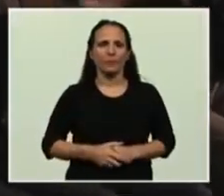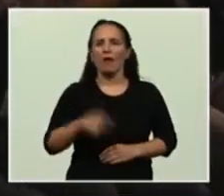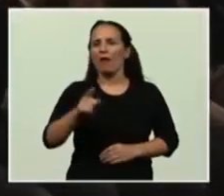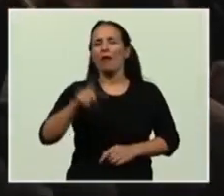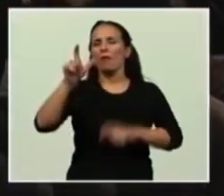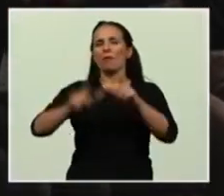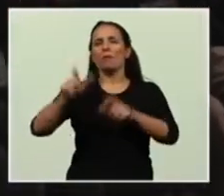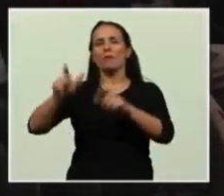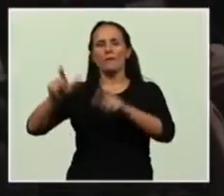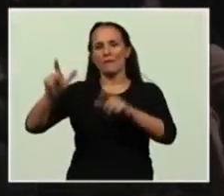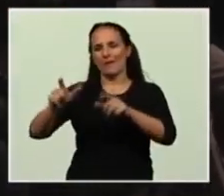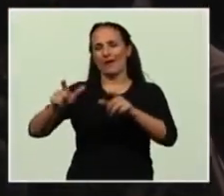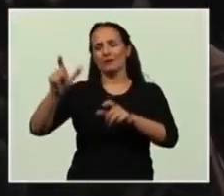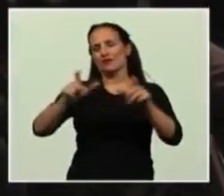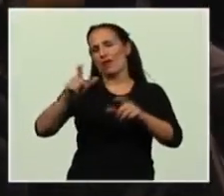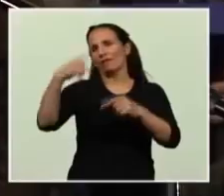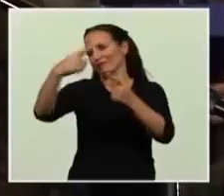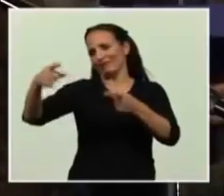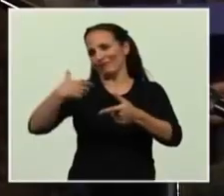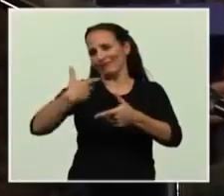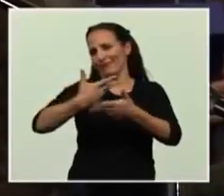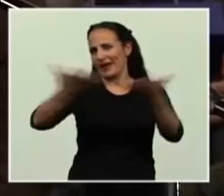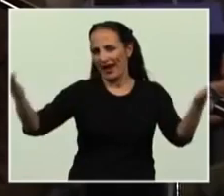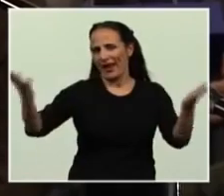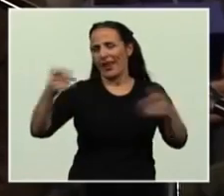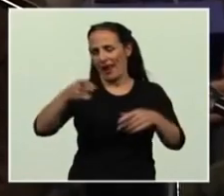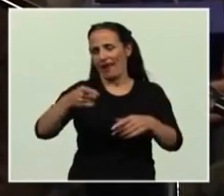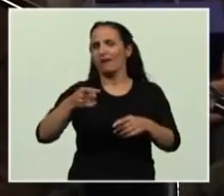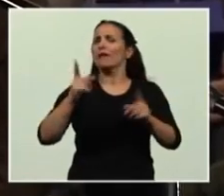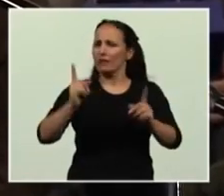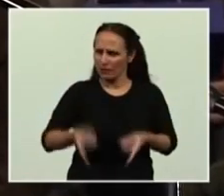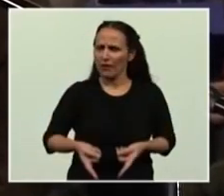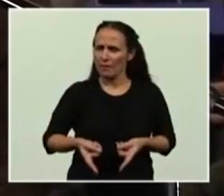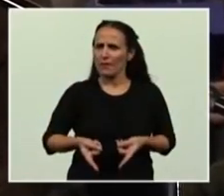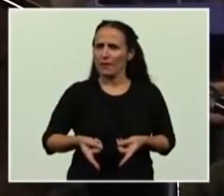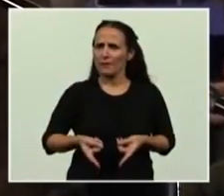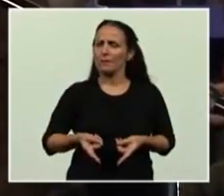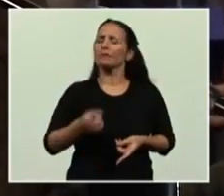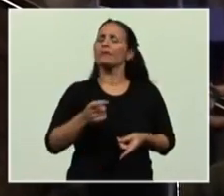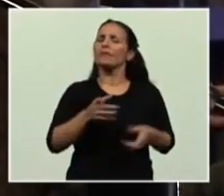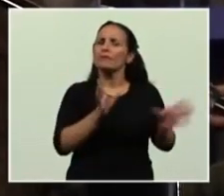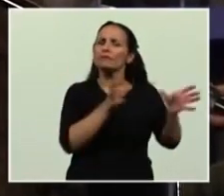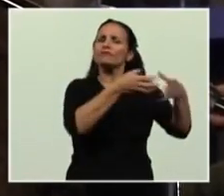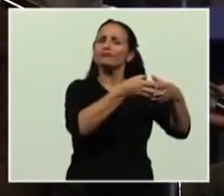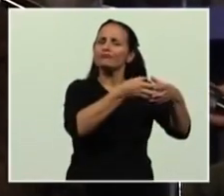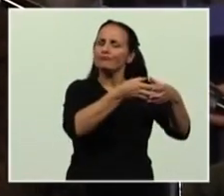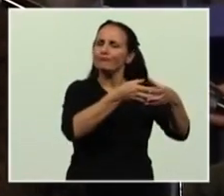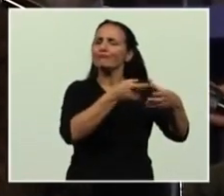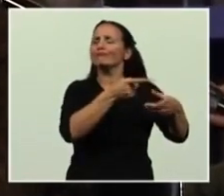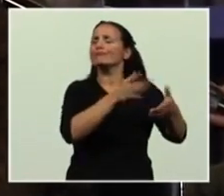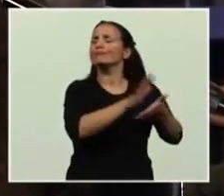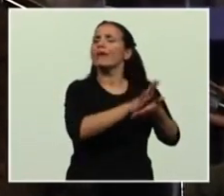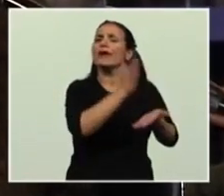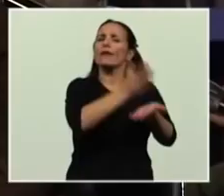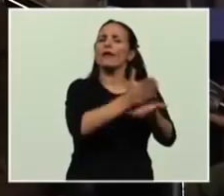cuerpo diplomático en general, también de las organizaciones de